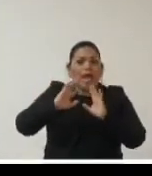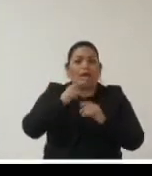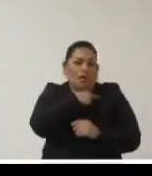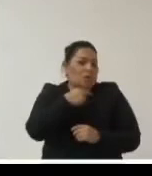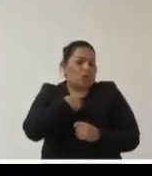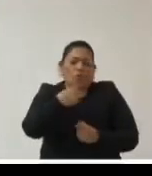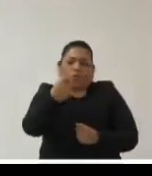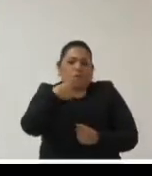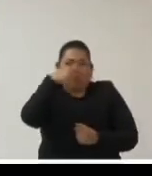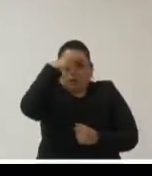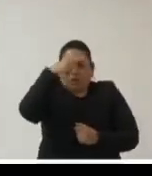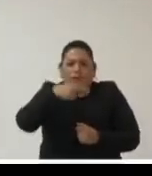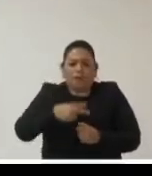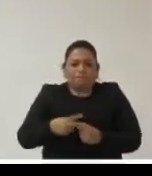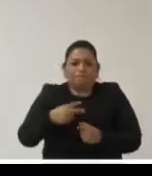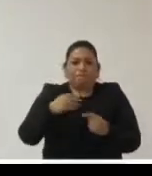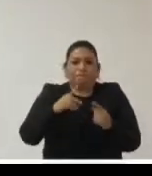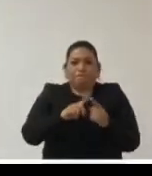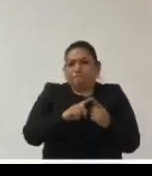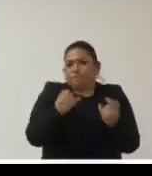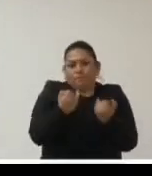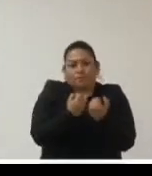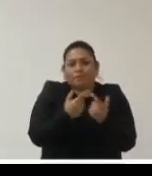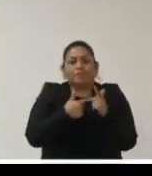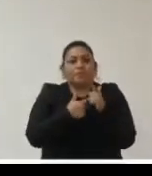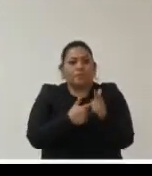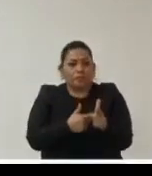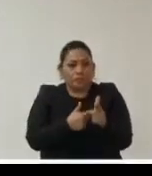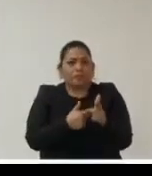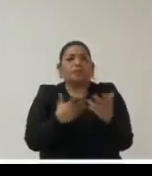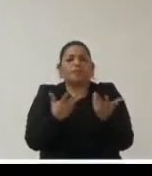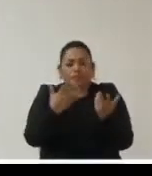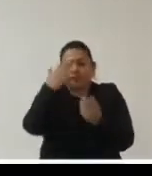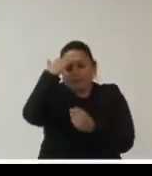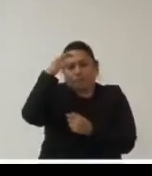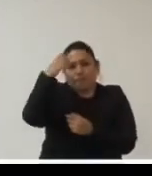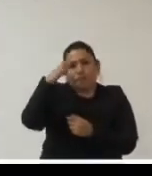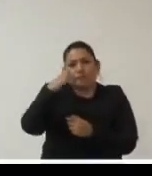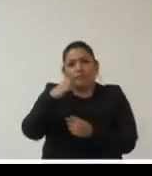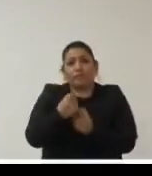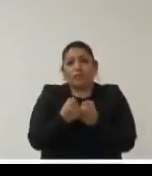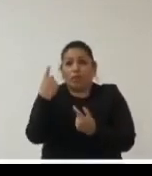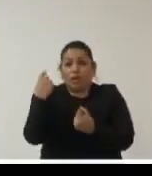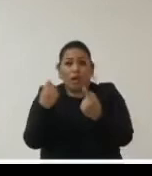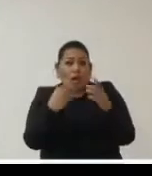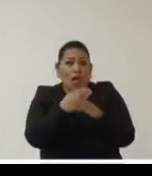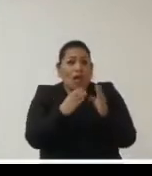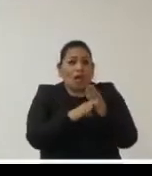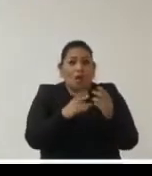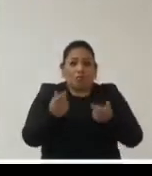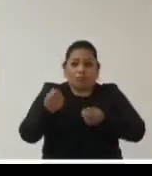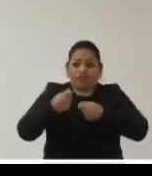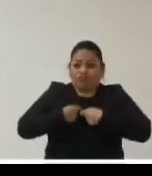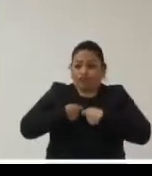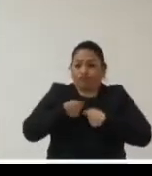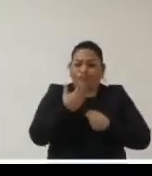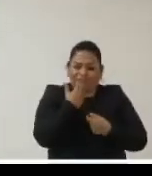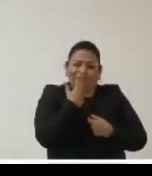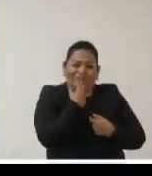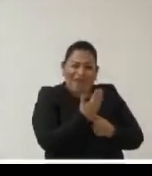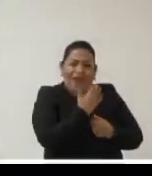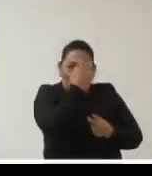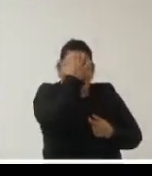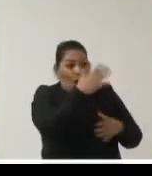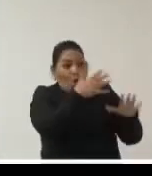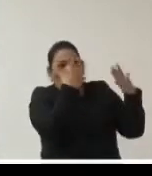mismos como gobierno en otros casos de emergencia hemos experimentado y hay cosas que nos dejan un buen sabor de boca de